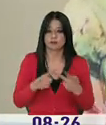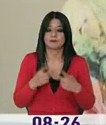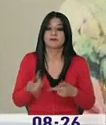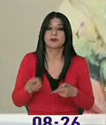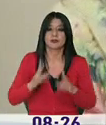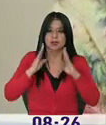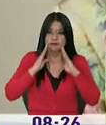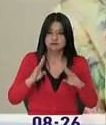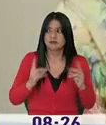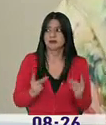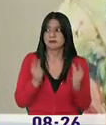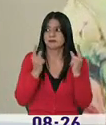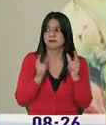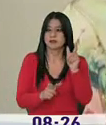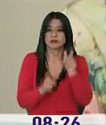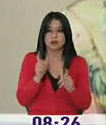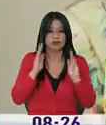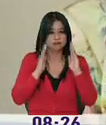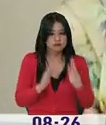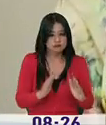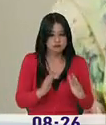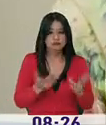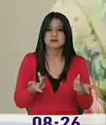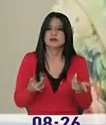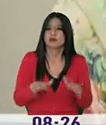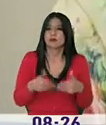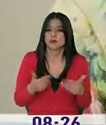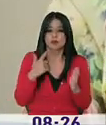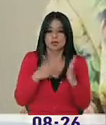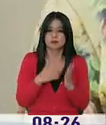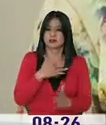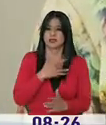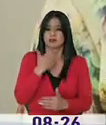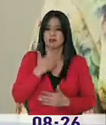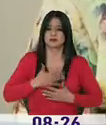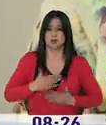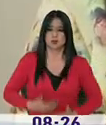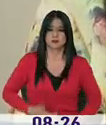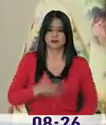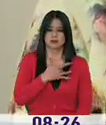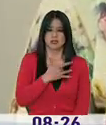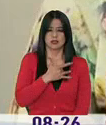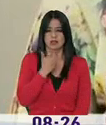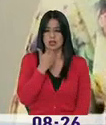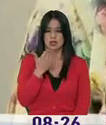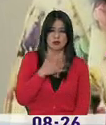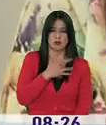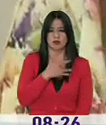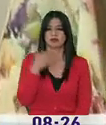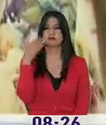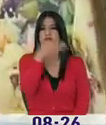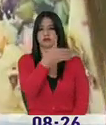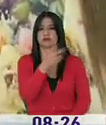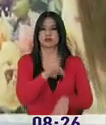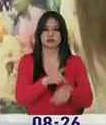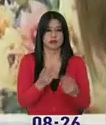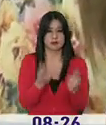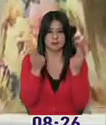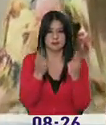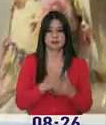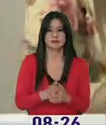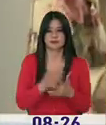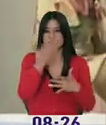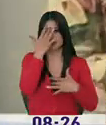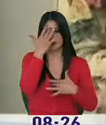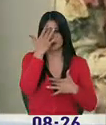es decir, que las personas escuchen su cuerpo y ante cualquier síntoma acudan de manera oportuna a un especialista. Este tipo de enfermedades